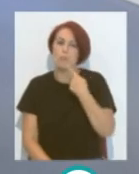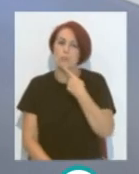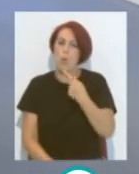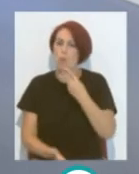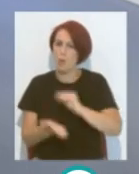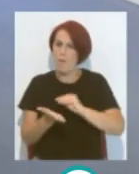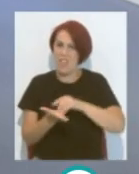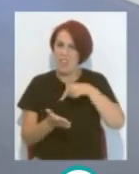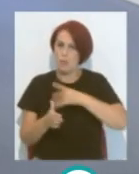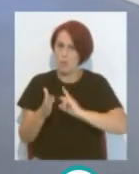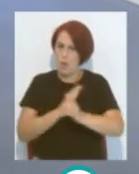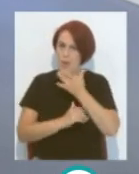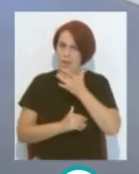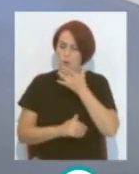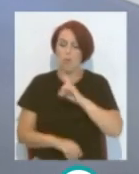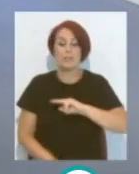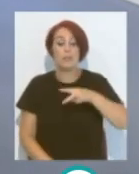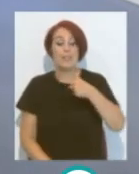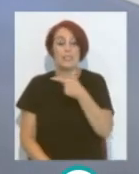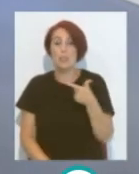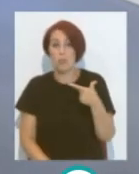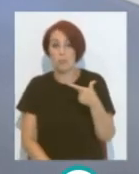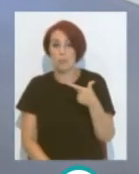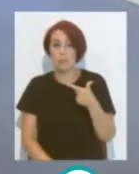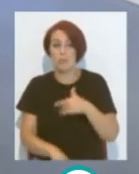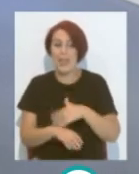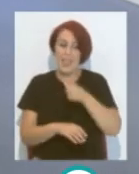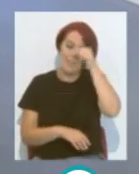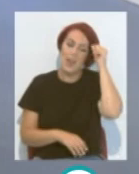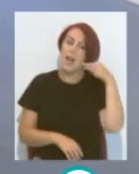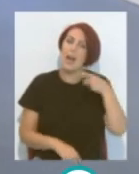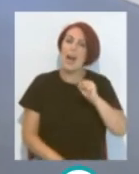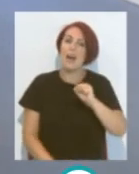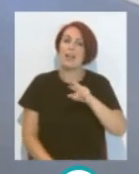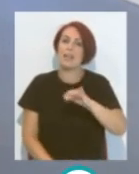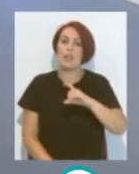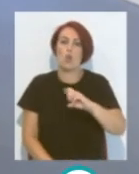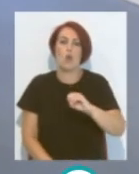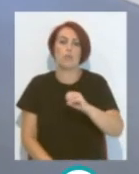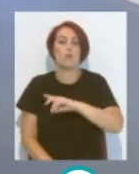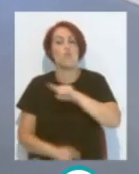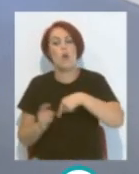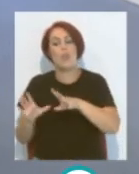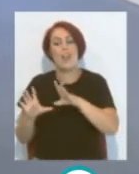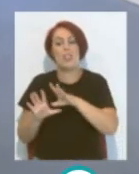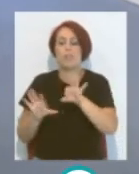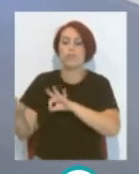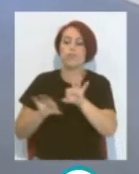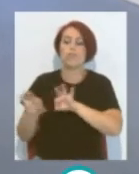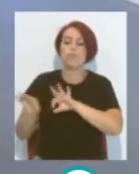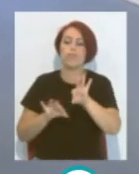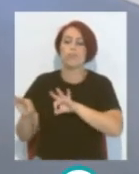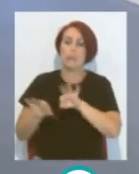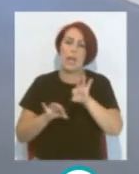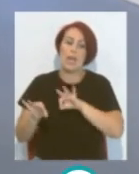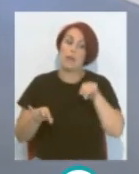veces Aquí en el submarino En segunda división Para Cervera Para Estaba Garrido Y después elegía Los otros 10 Que jugaran Por delante Y